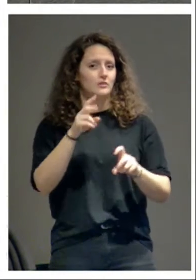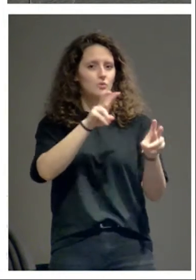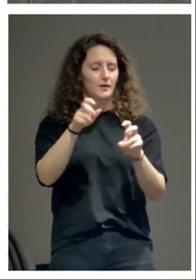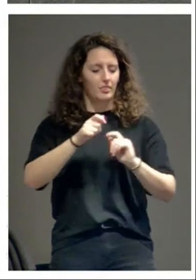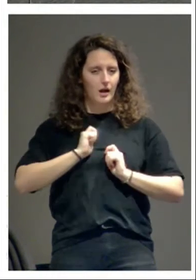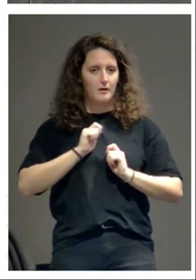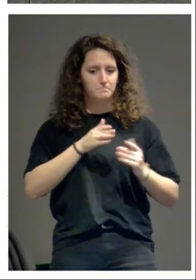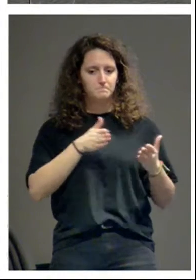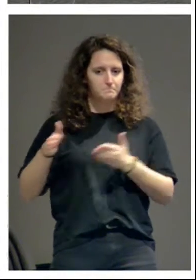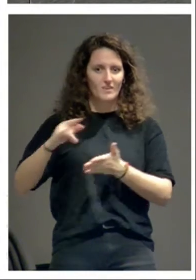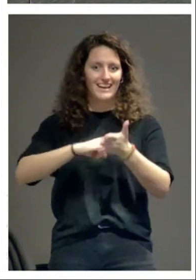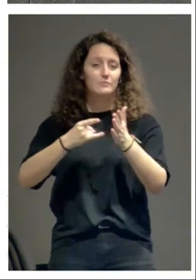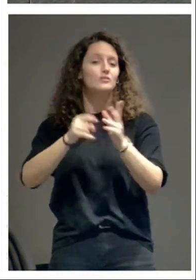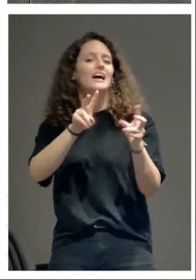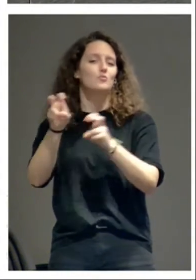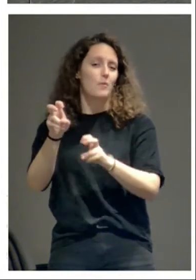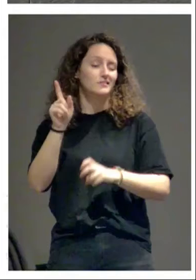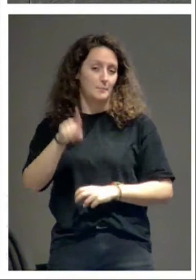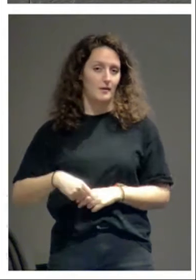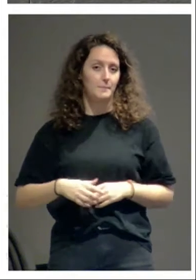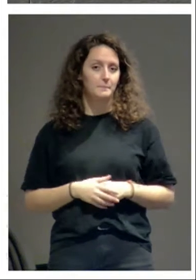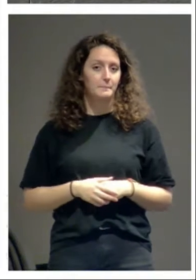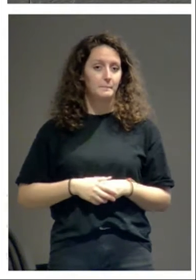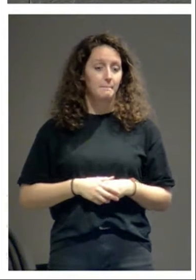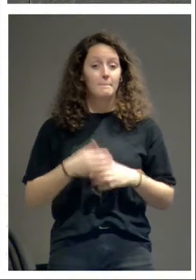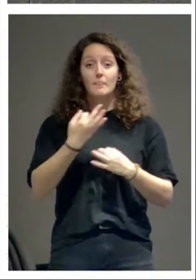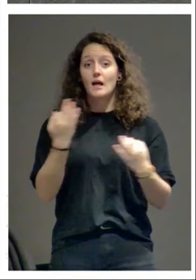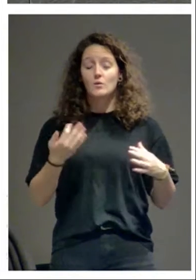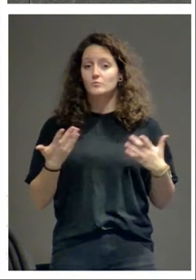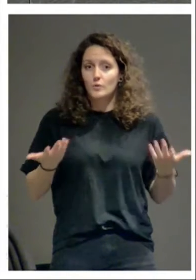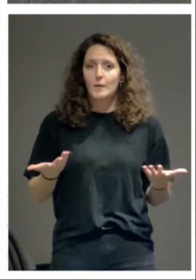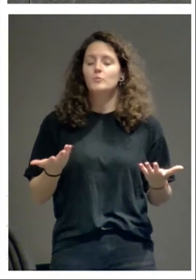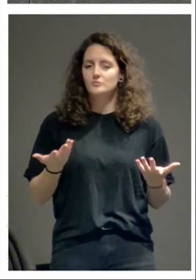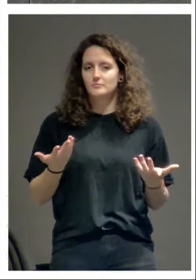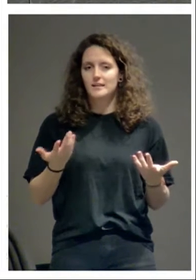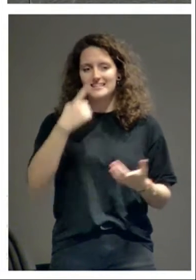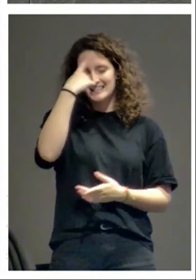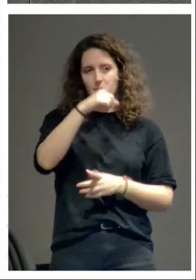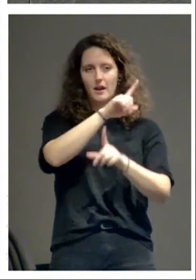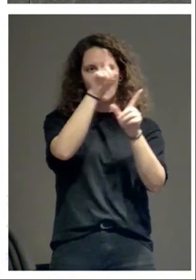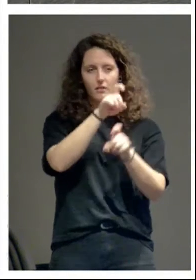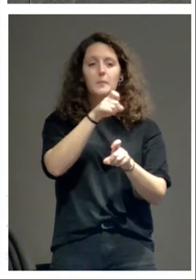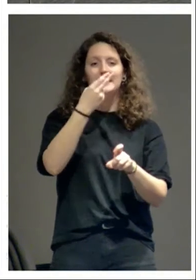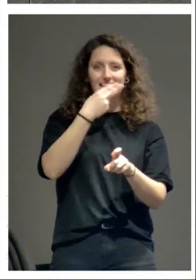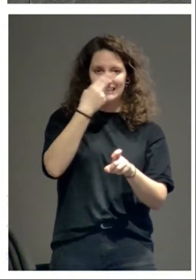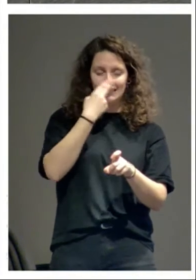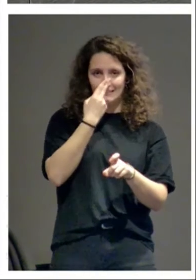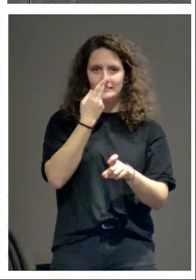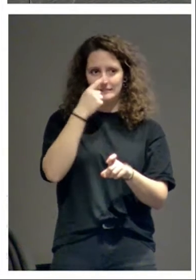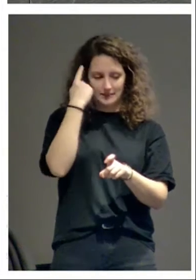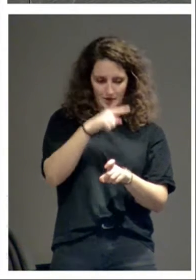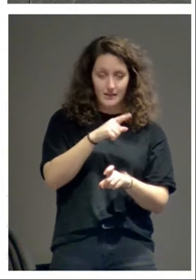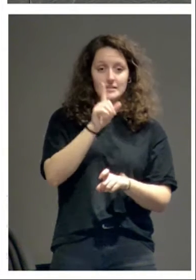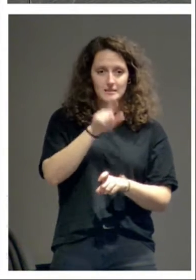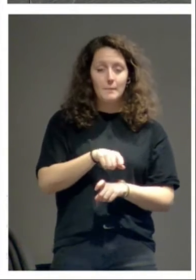a nuevas respuestas. Y lo adecuado es saber formular preguntas, no solo que sean interesantes, sino